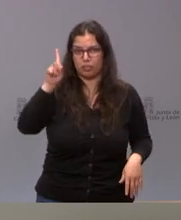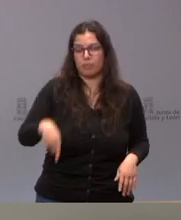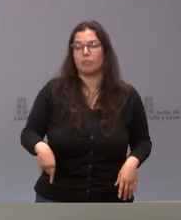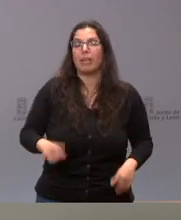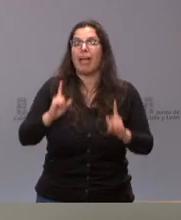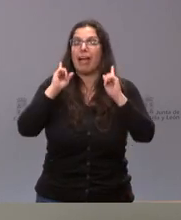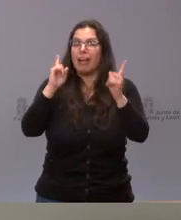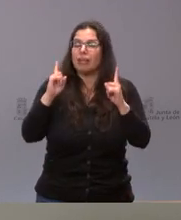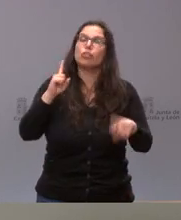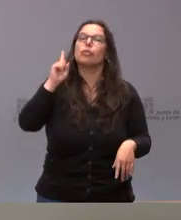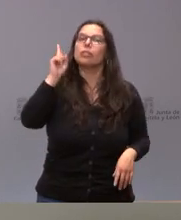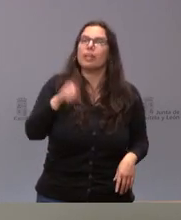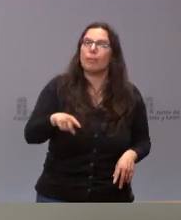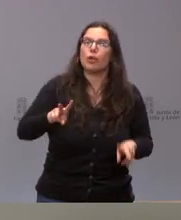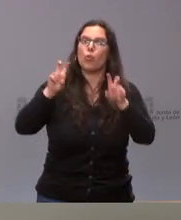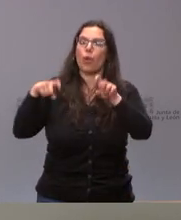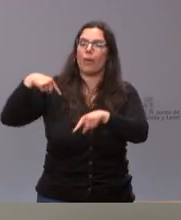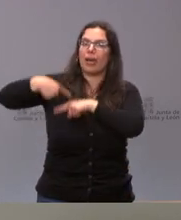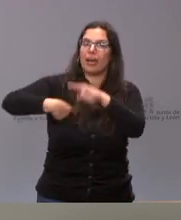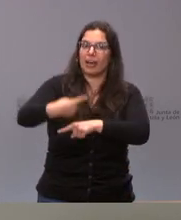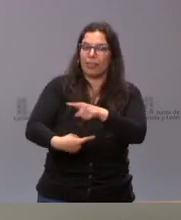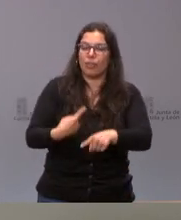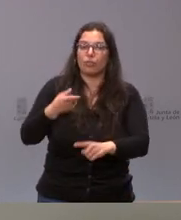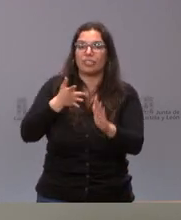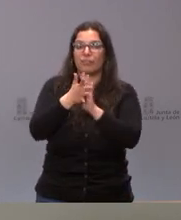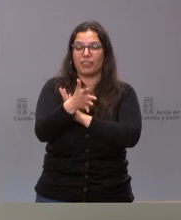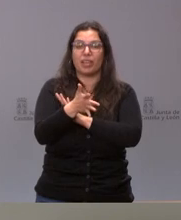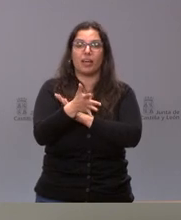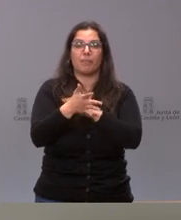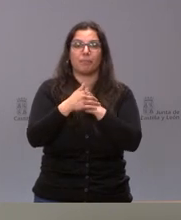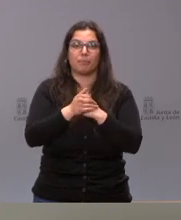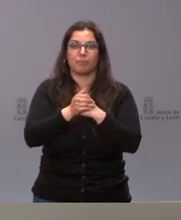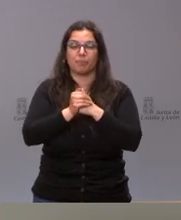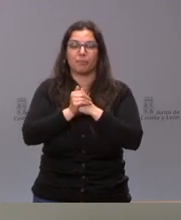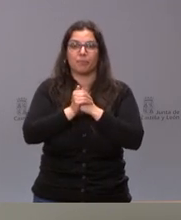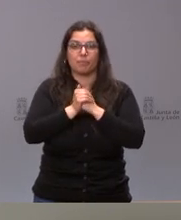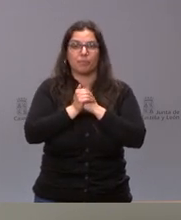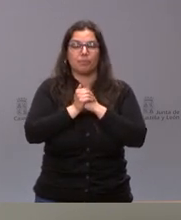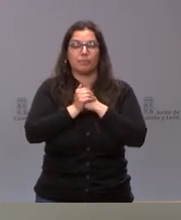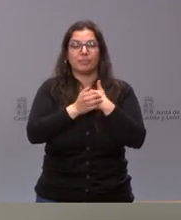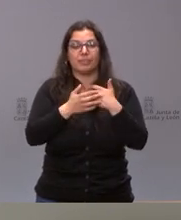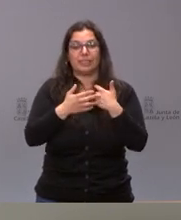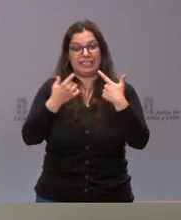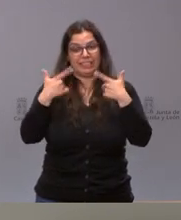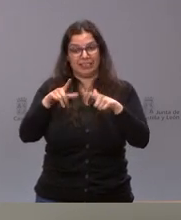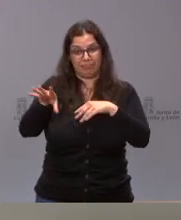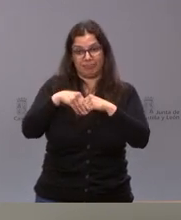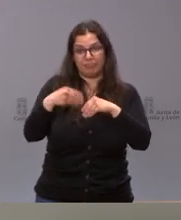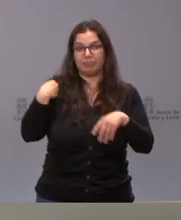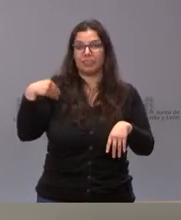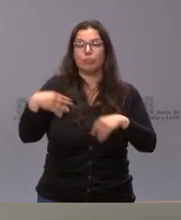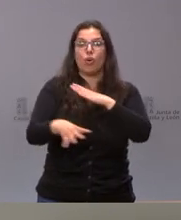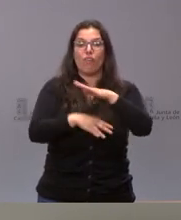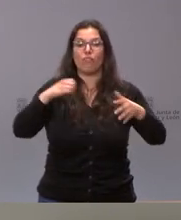caso también de la nueva generación. Y se trata en el apartado que les apunto del fondo de